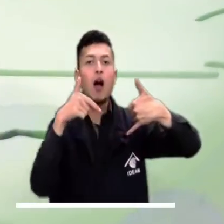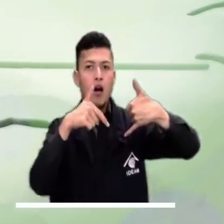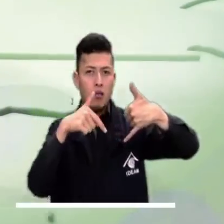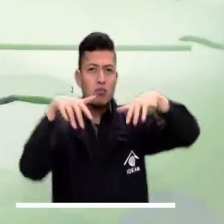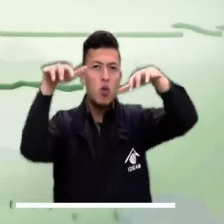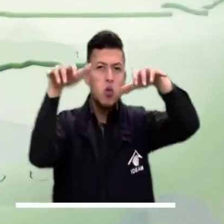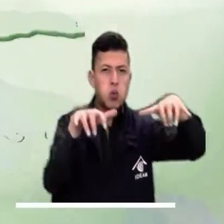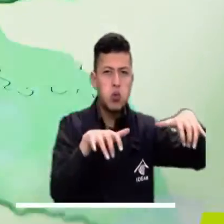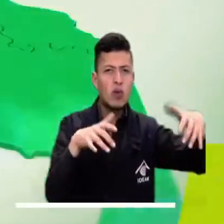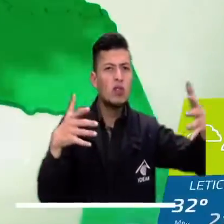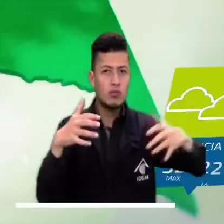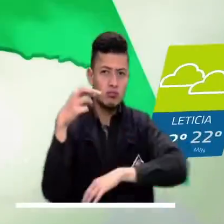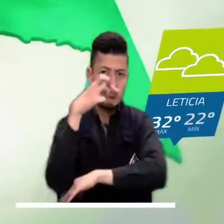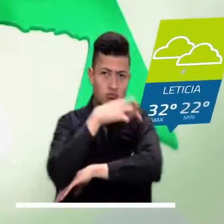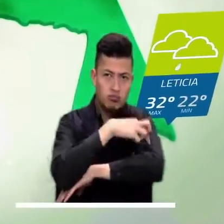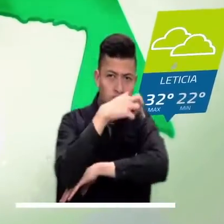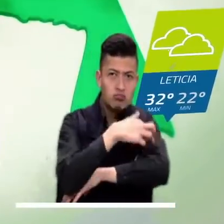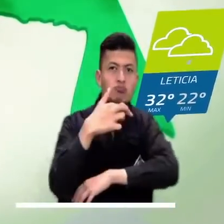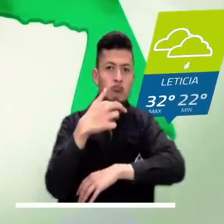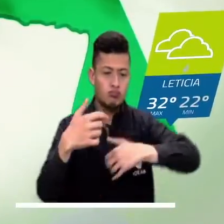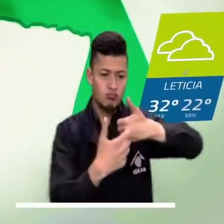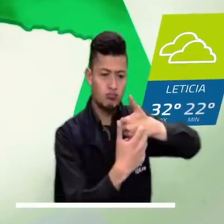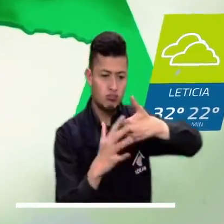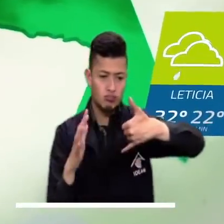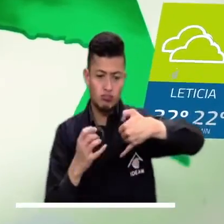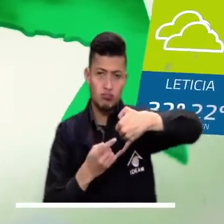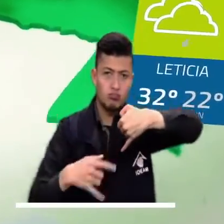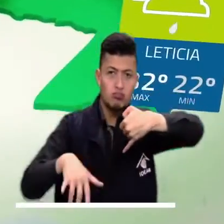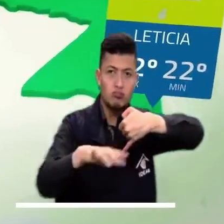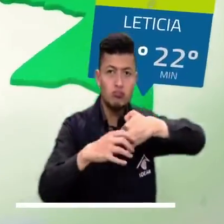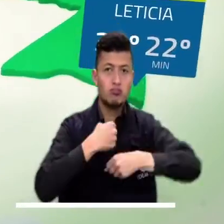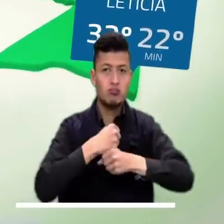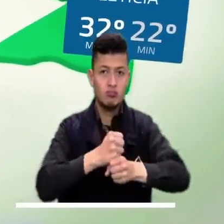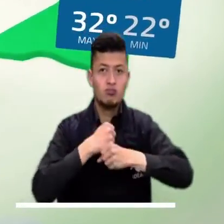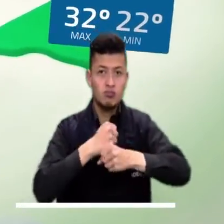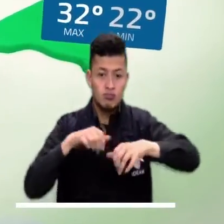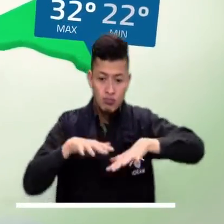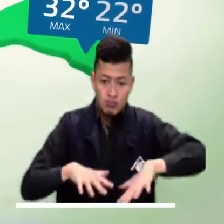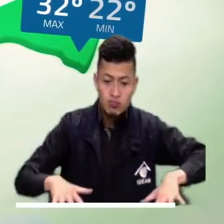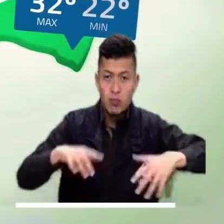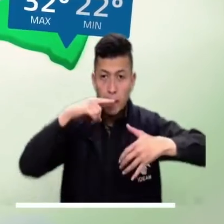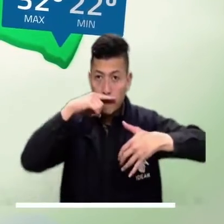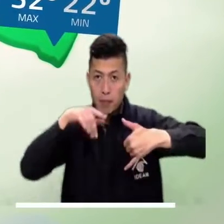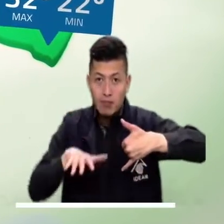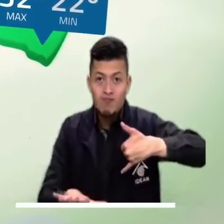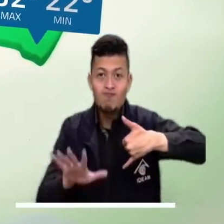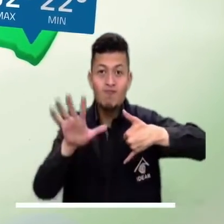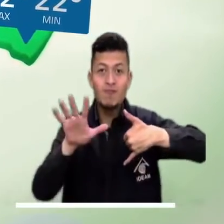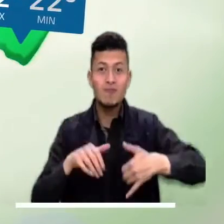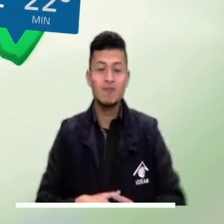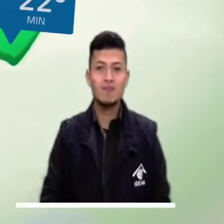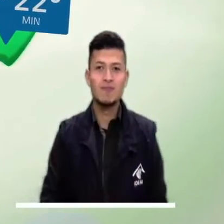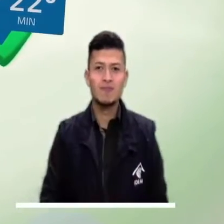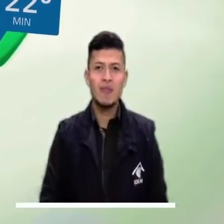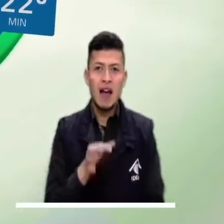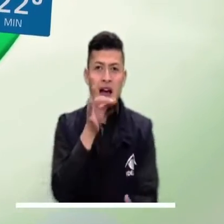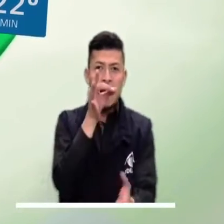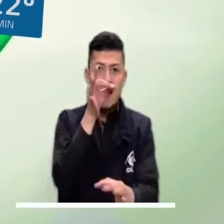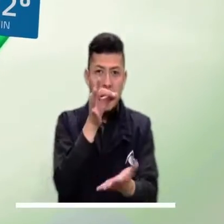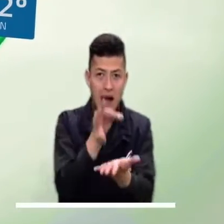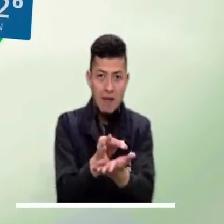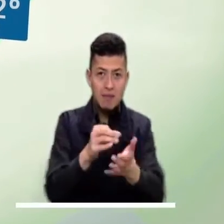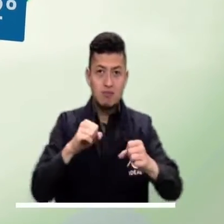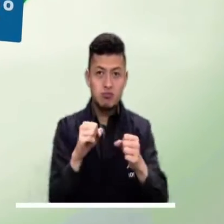Sobre la región amazónica se prevé en lluvias en sectores dispersos de Putumayo, de Guainía, Paupés, Guaviare y del pie de Monte